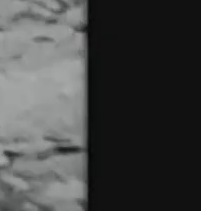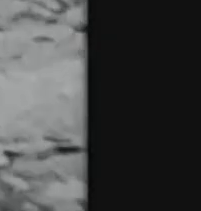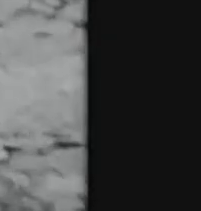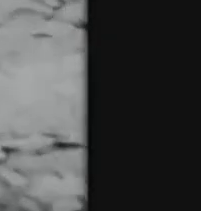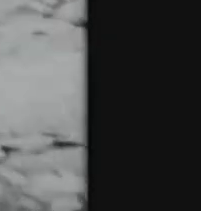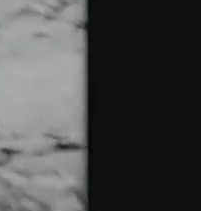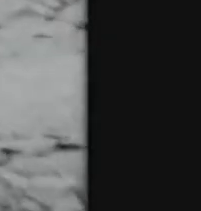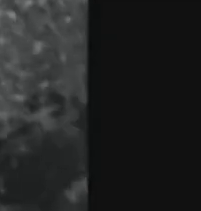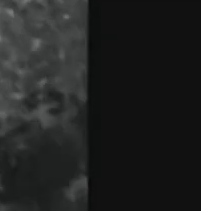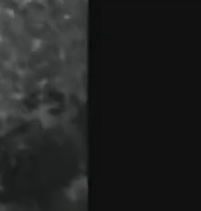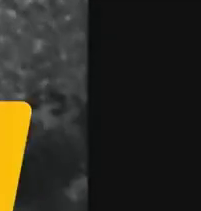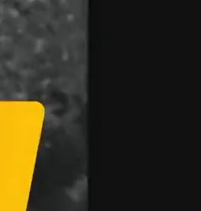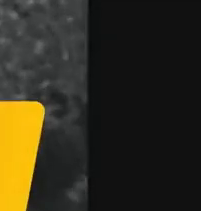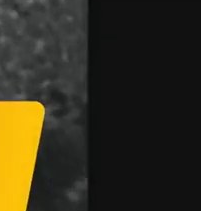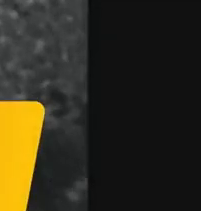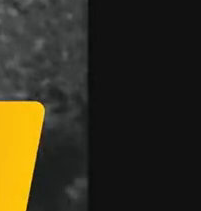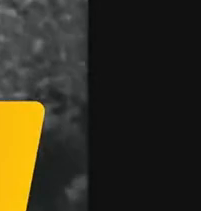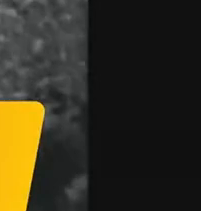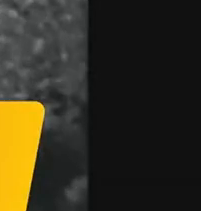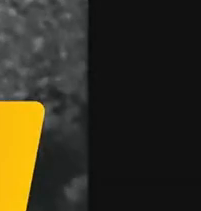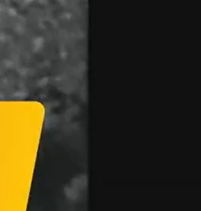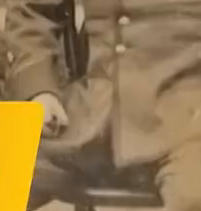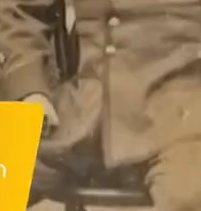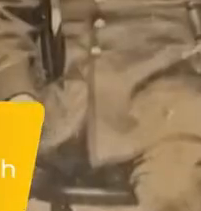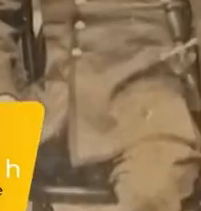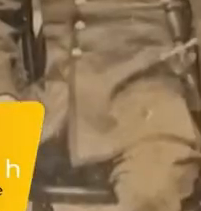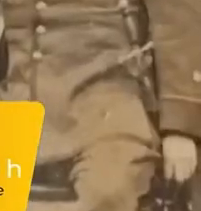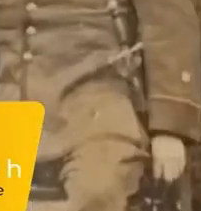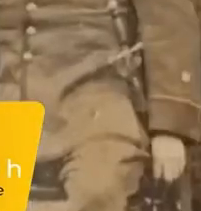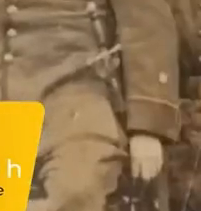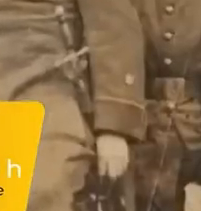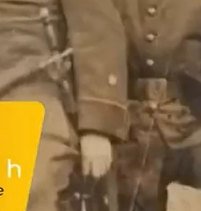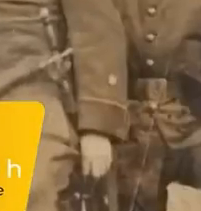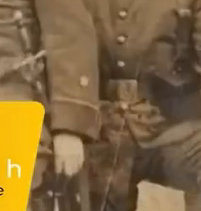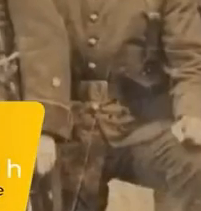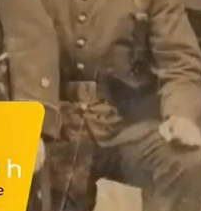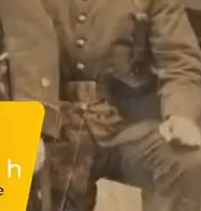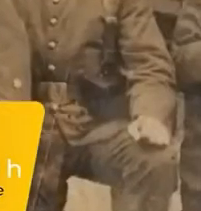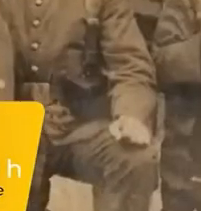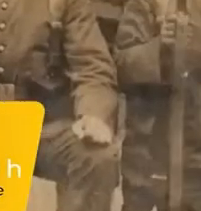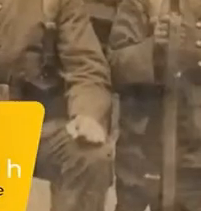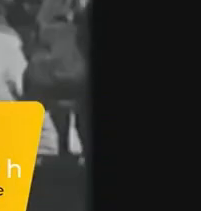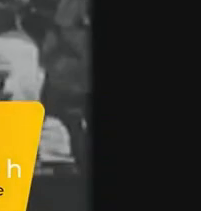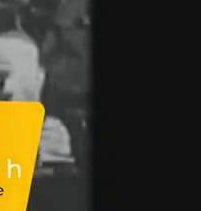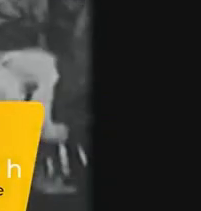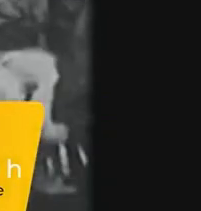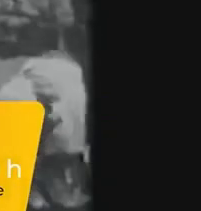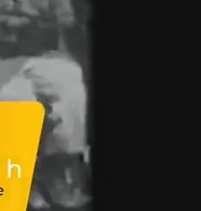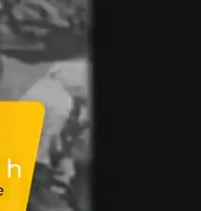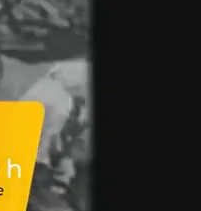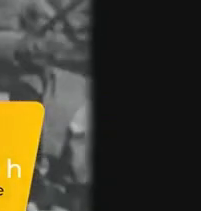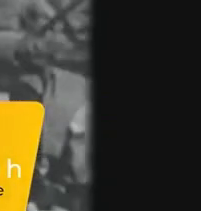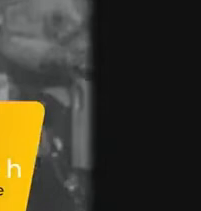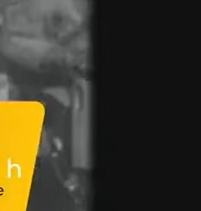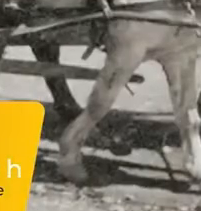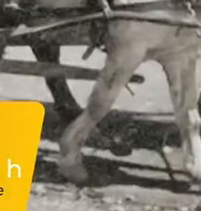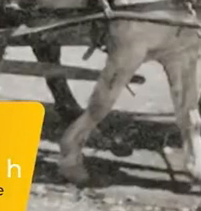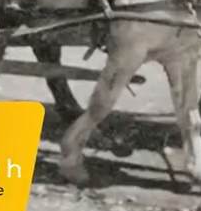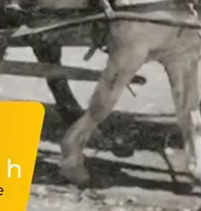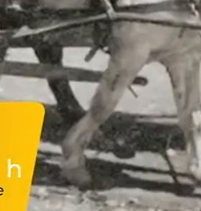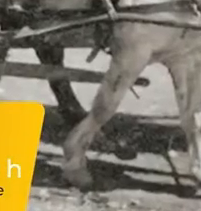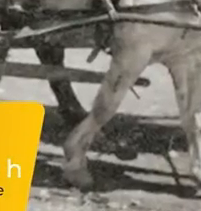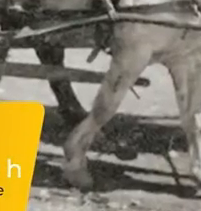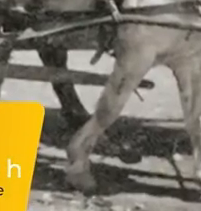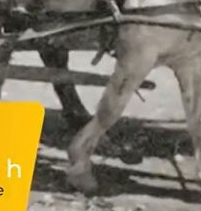La miseria en España era enorme. Este es un documental sobre los hombres y las mujeres que tuvieron que empezar una